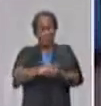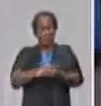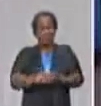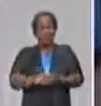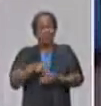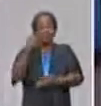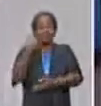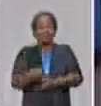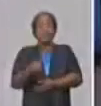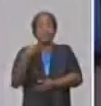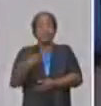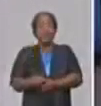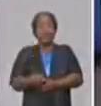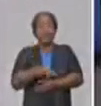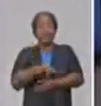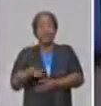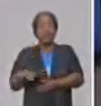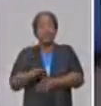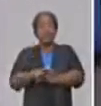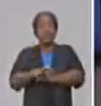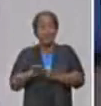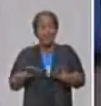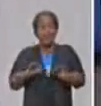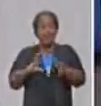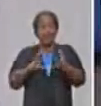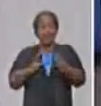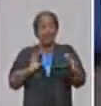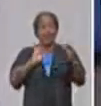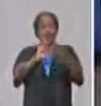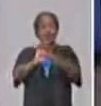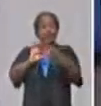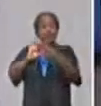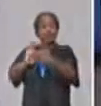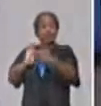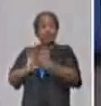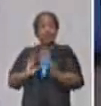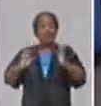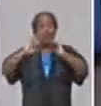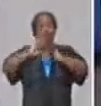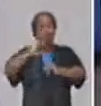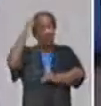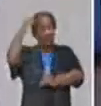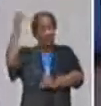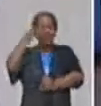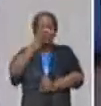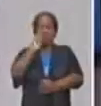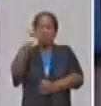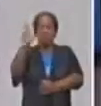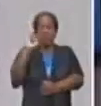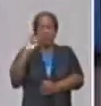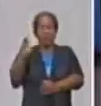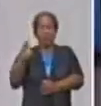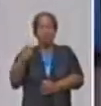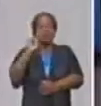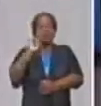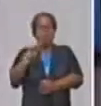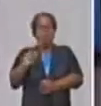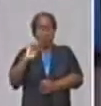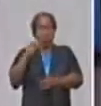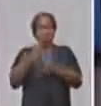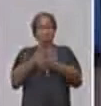decisión de establecer mecanismos para que las formas de gestión no estatales puedan exportar a través de entidades estatales y está